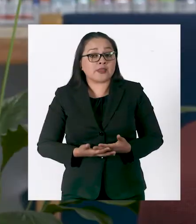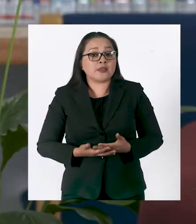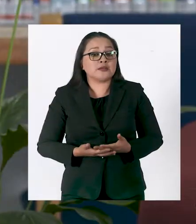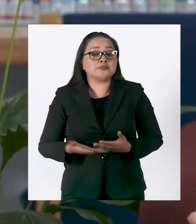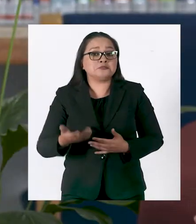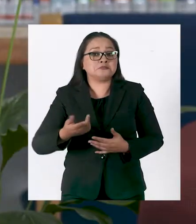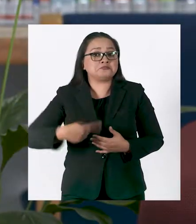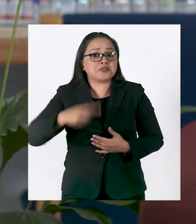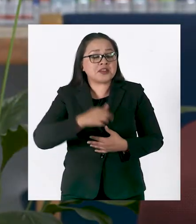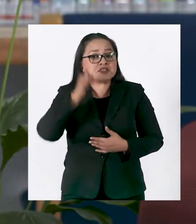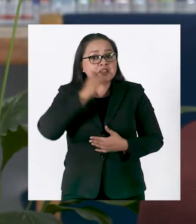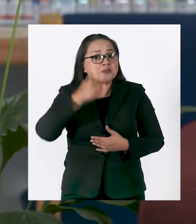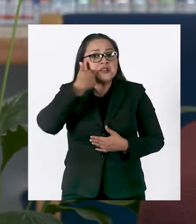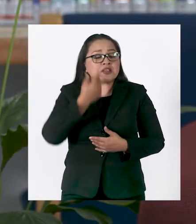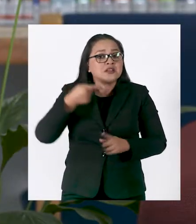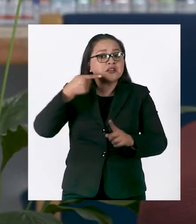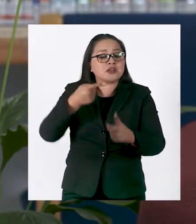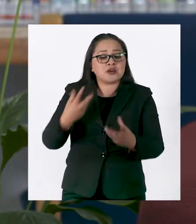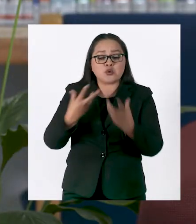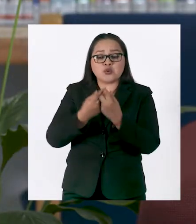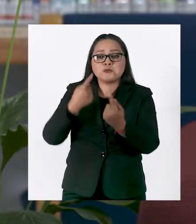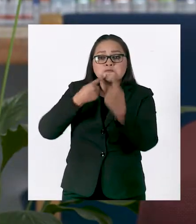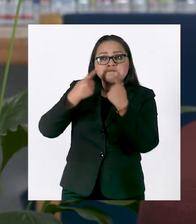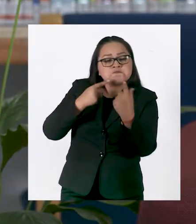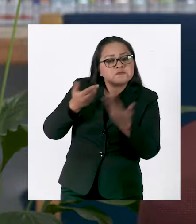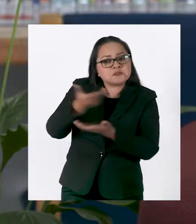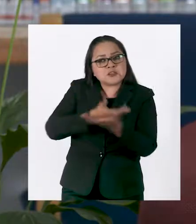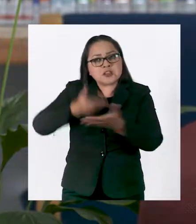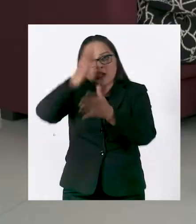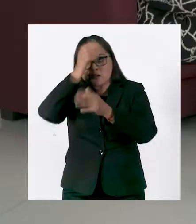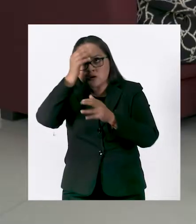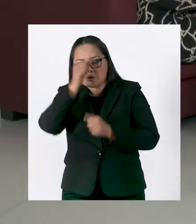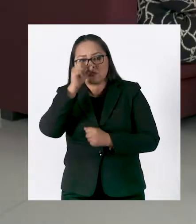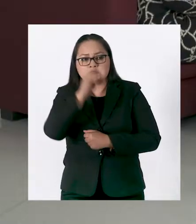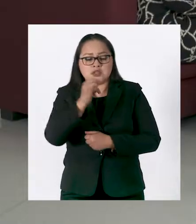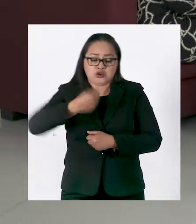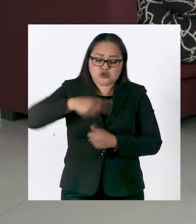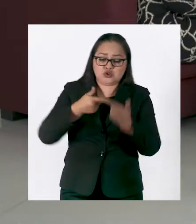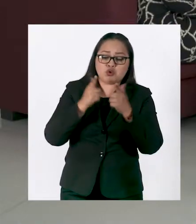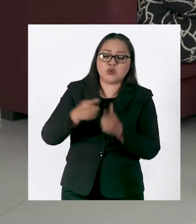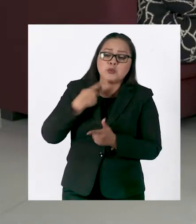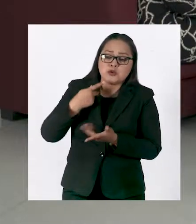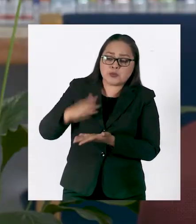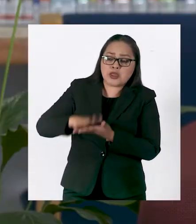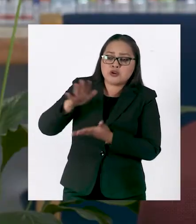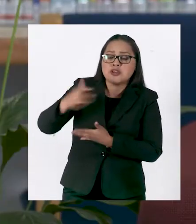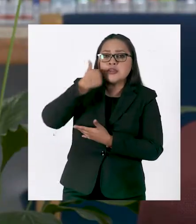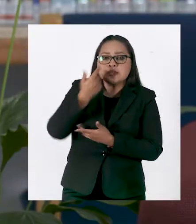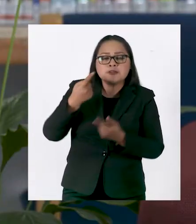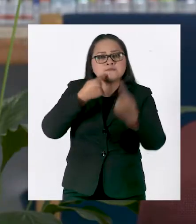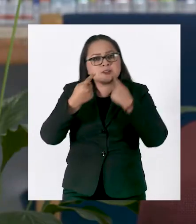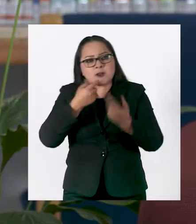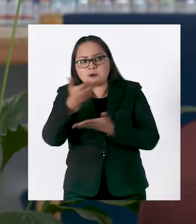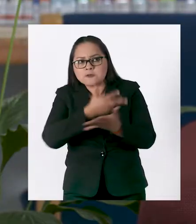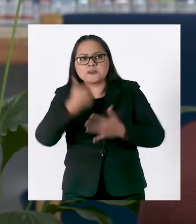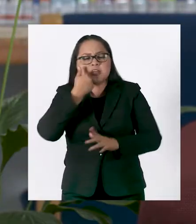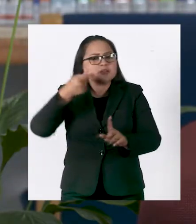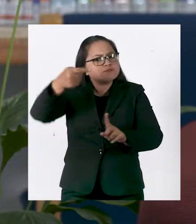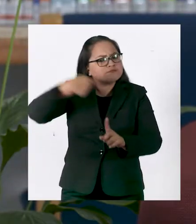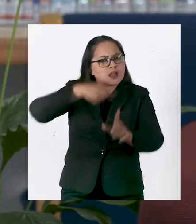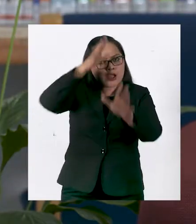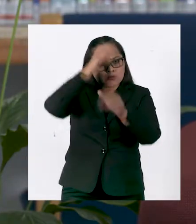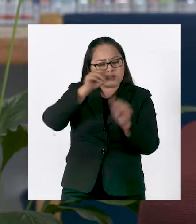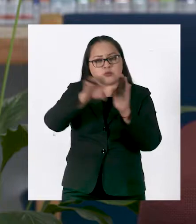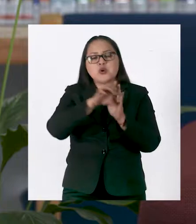Siempre hemos buscado el diálogo y el consenso. Hemos sido una mayoría que escucha, que dialoga, que busca